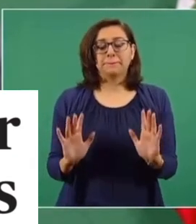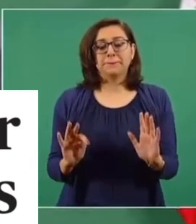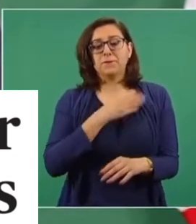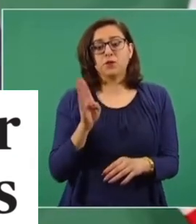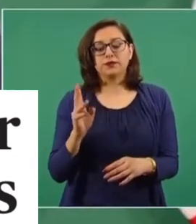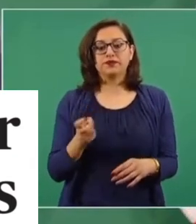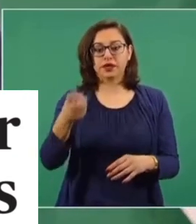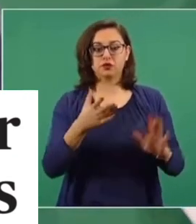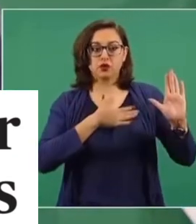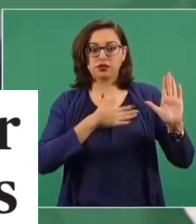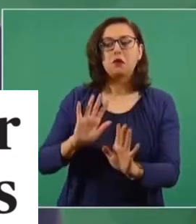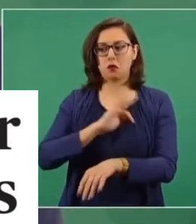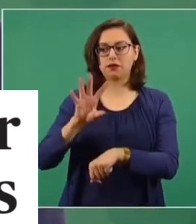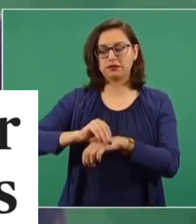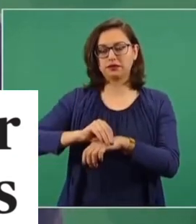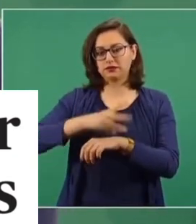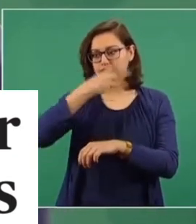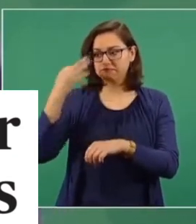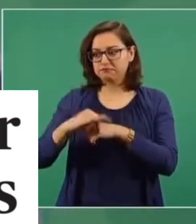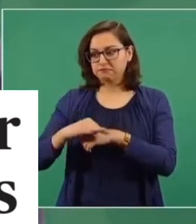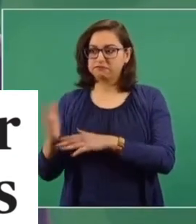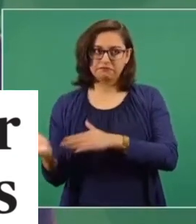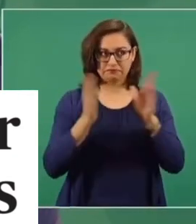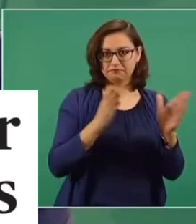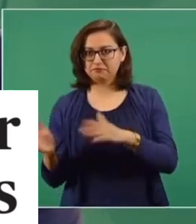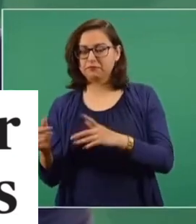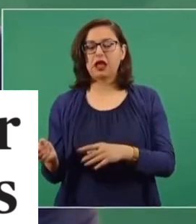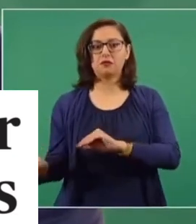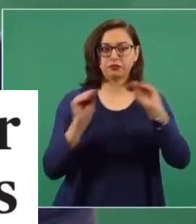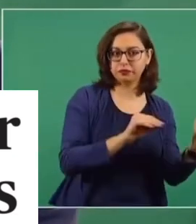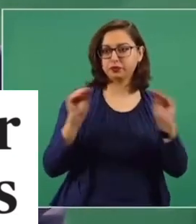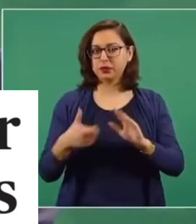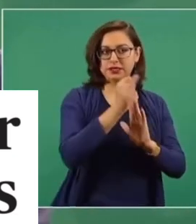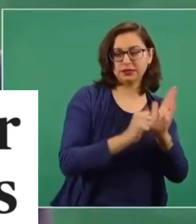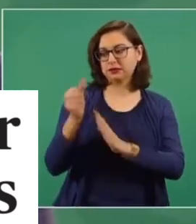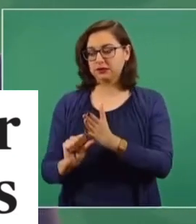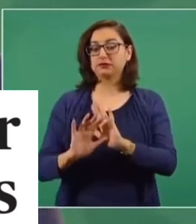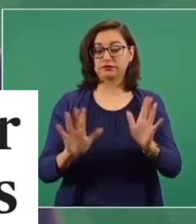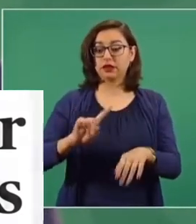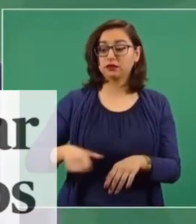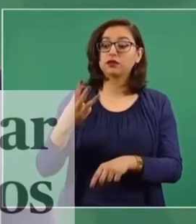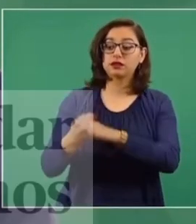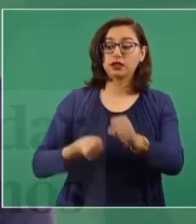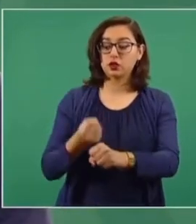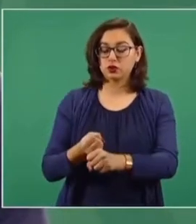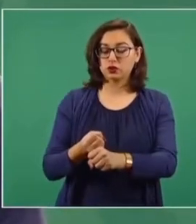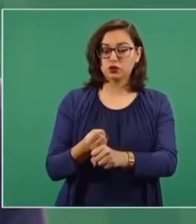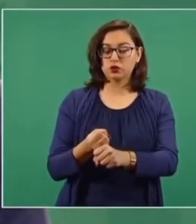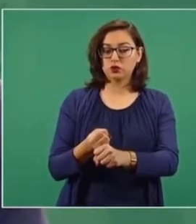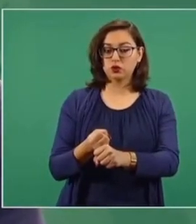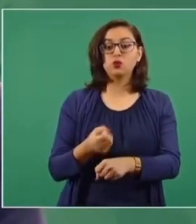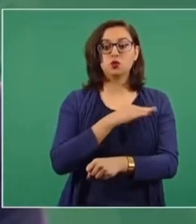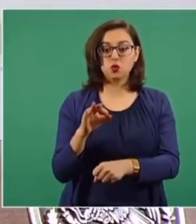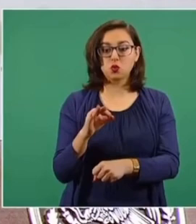comprometan esas visas de trabajo y que pasando tres años más, después de tener esas visas temporales,